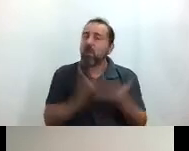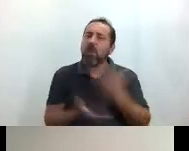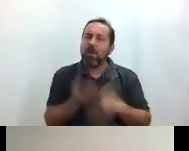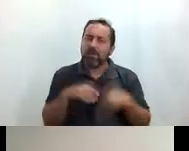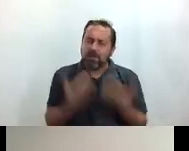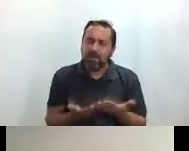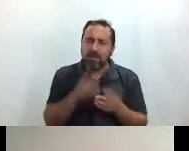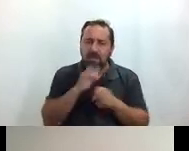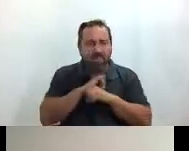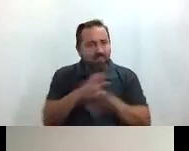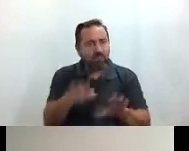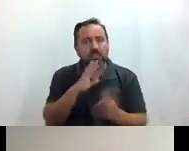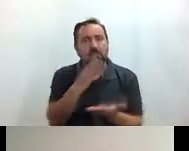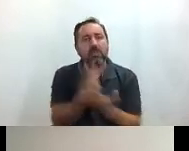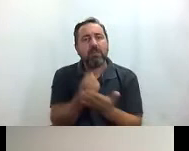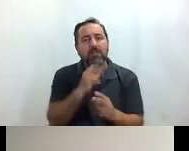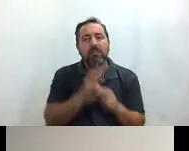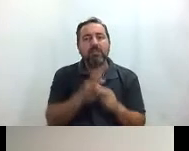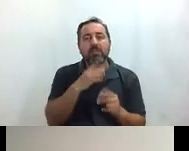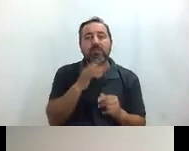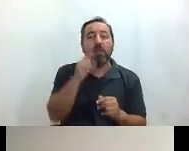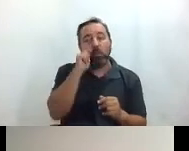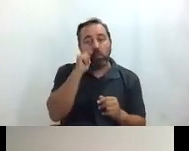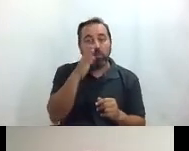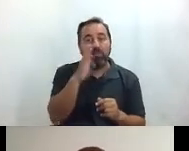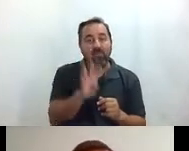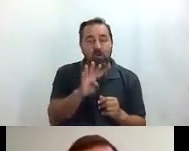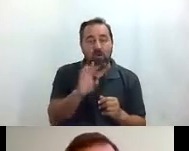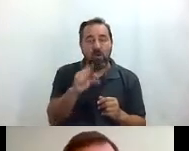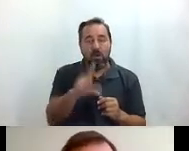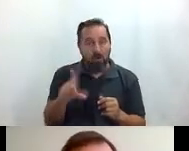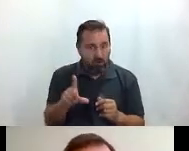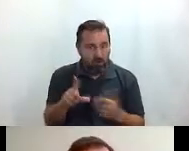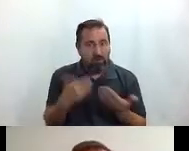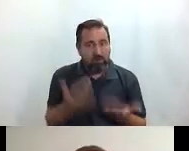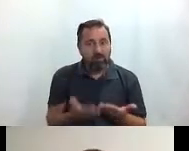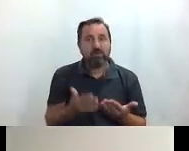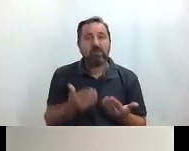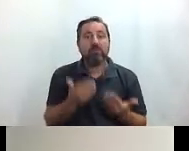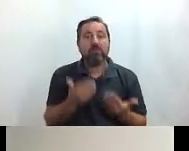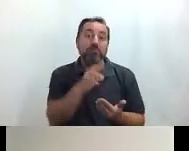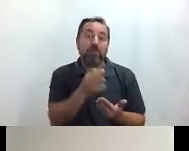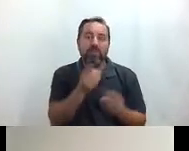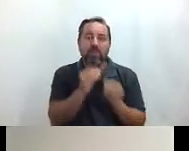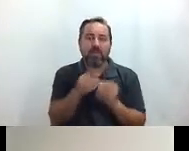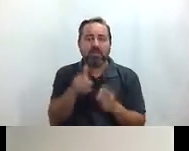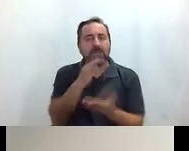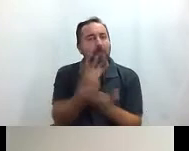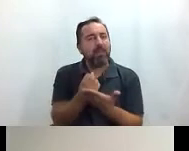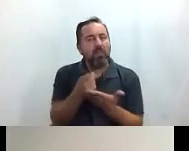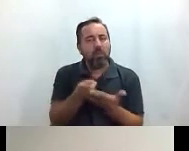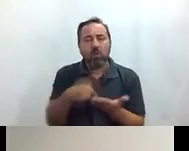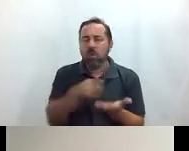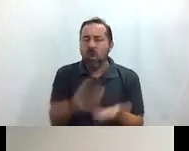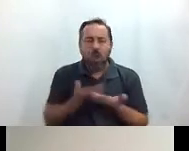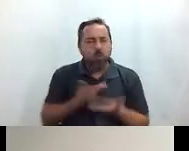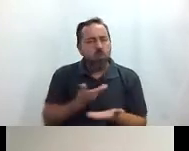para dar difusión a la aplicación Tour for All que agradecemos mucho a Predif el que el que el que haya desarrollado esta aplicación que tanto nos